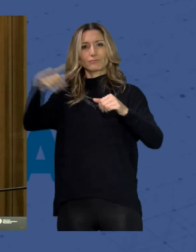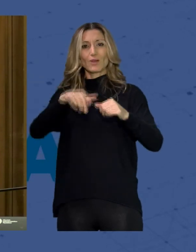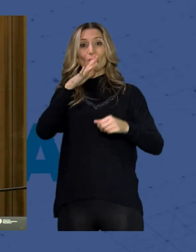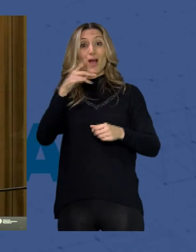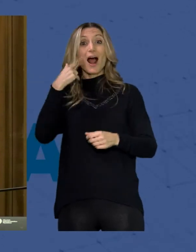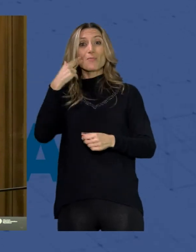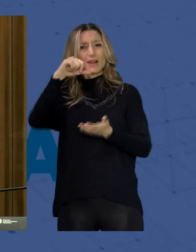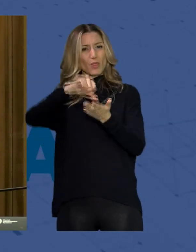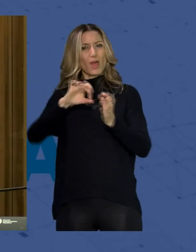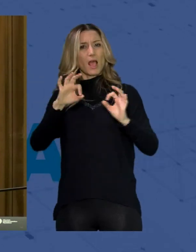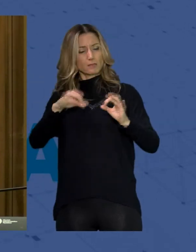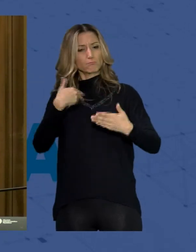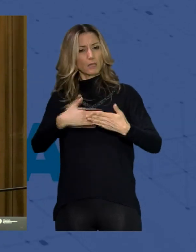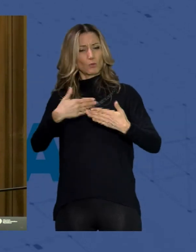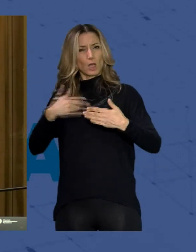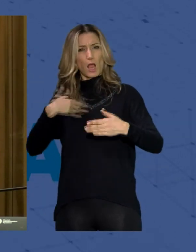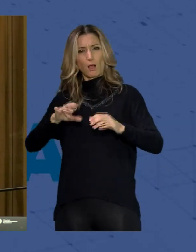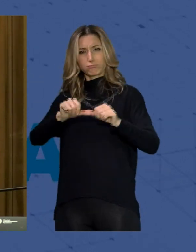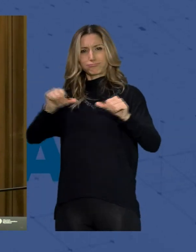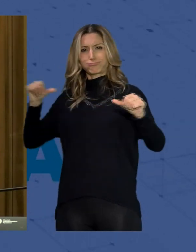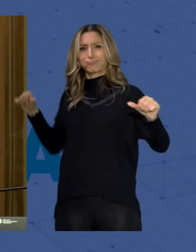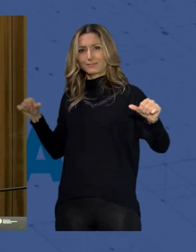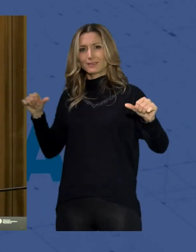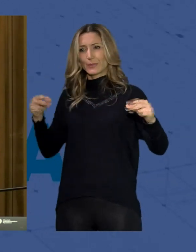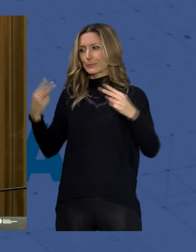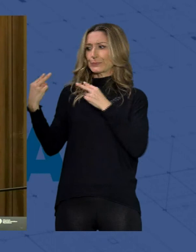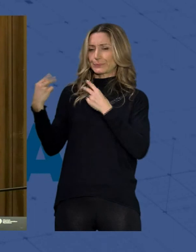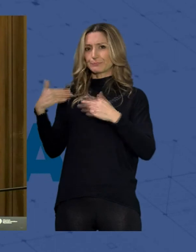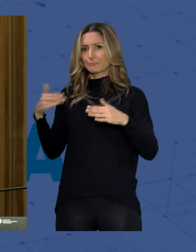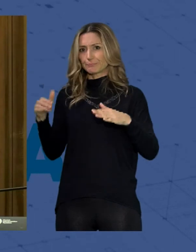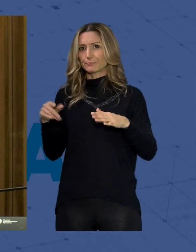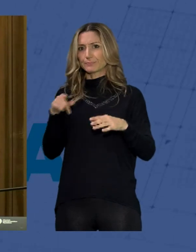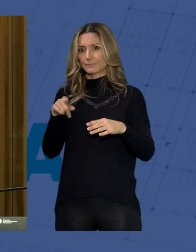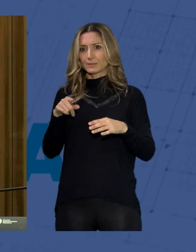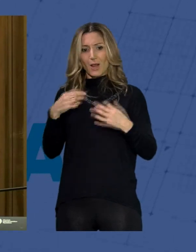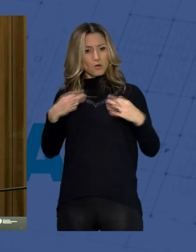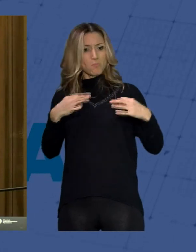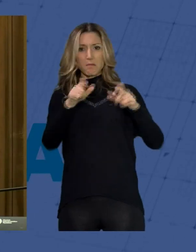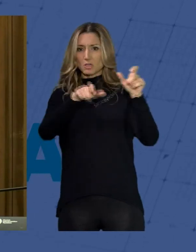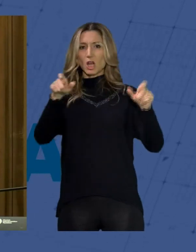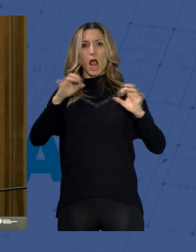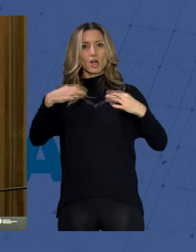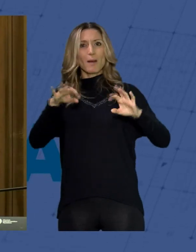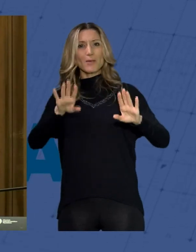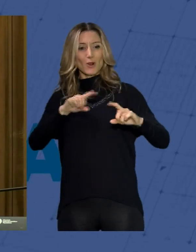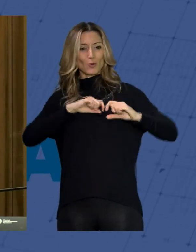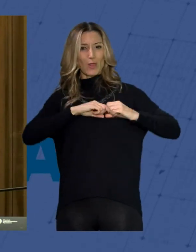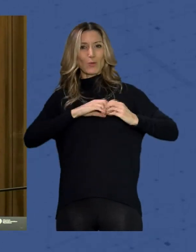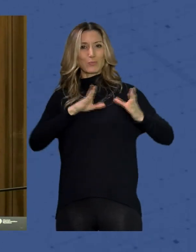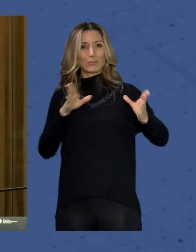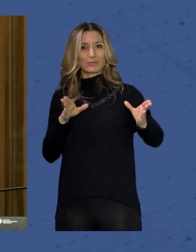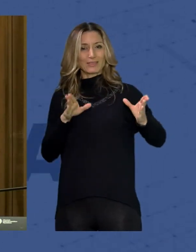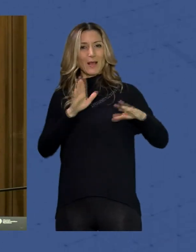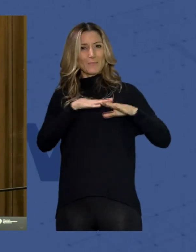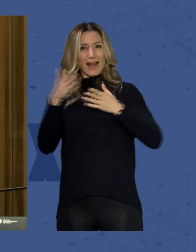que hemos demostrado a largo de los años pues que somos gente normal pero con el corazón abierto a